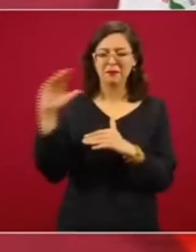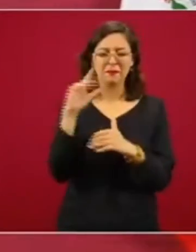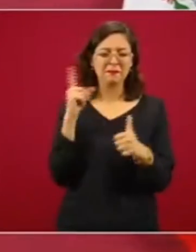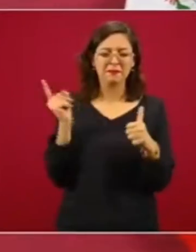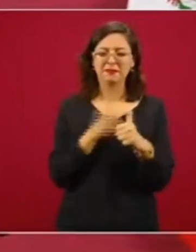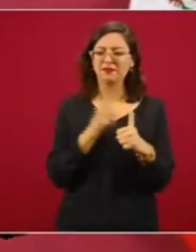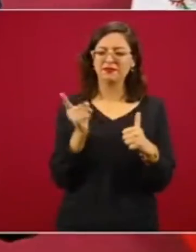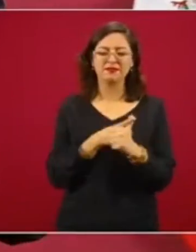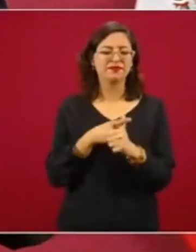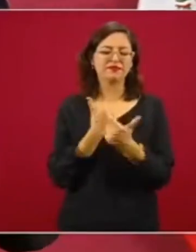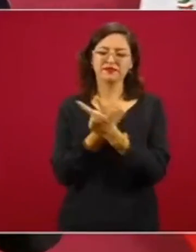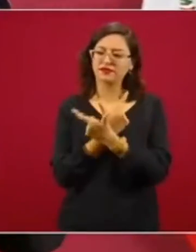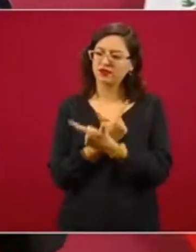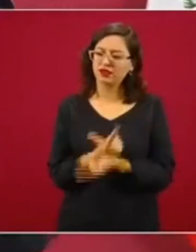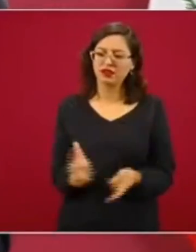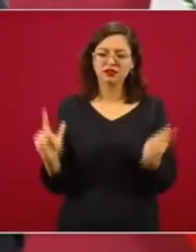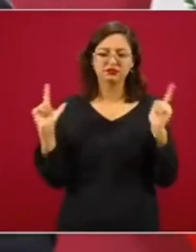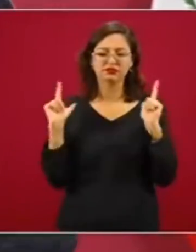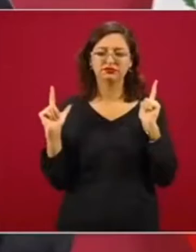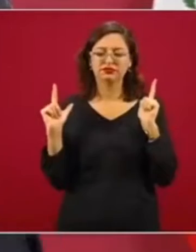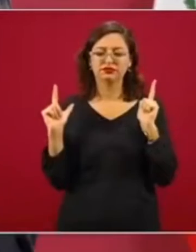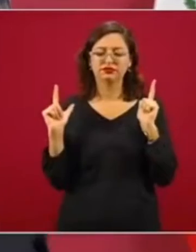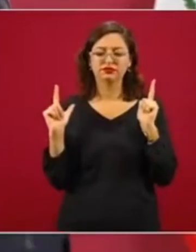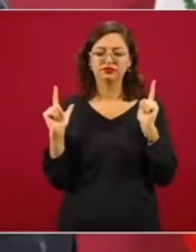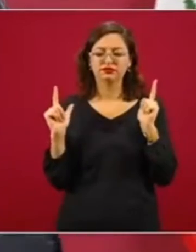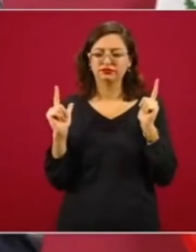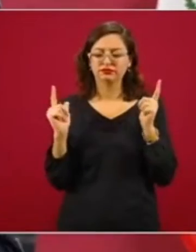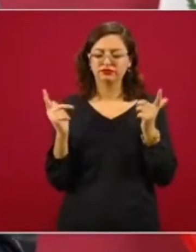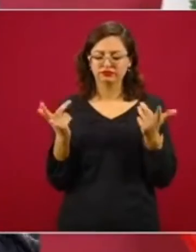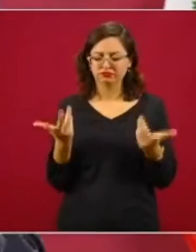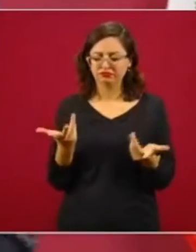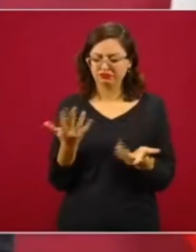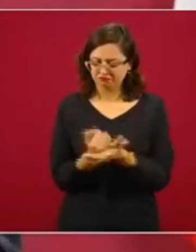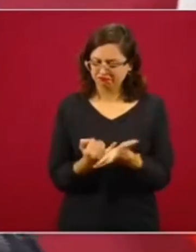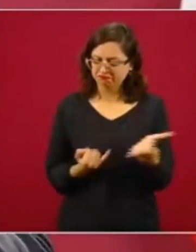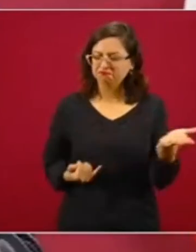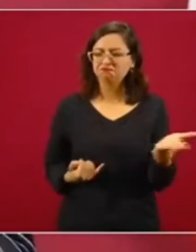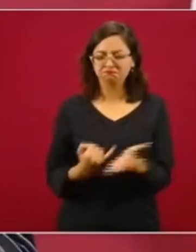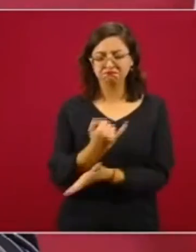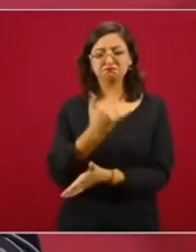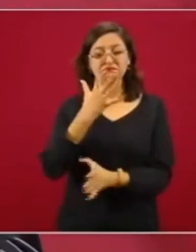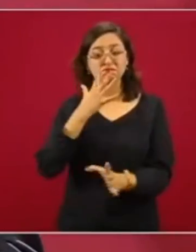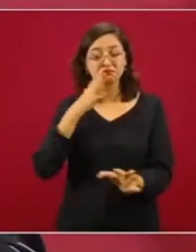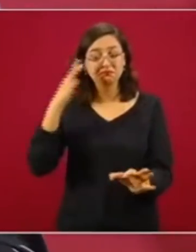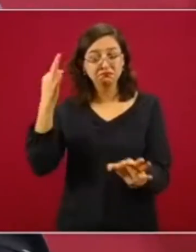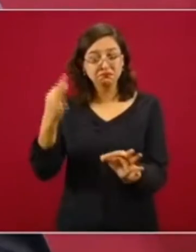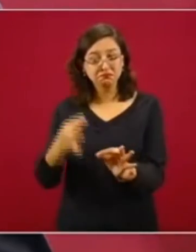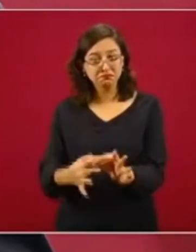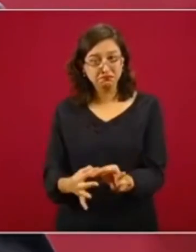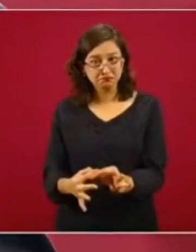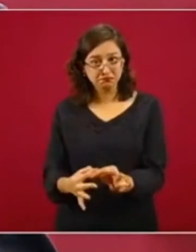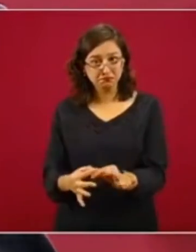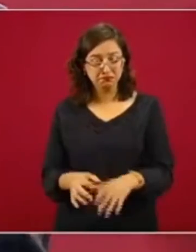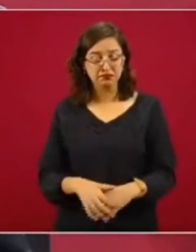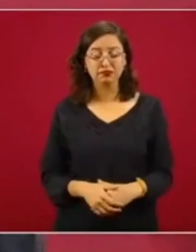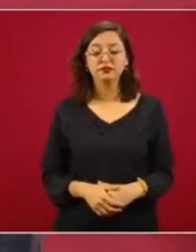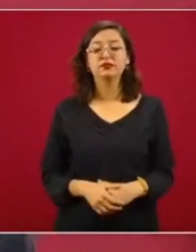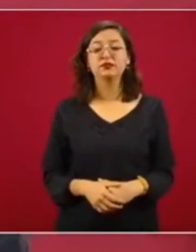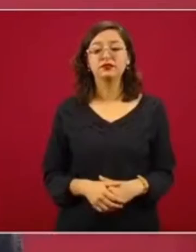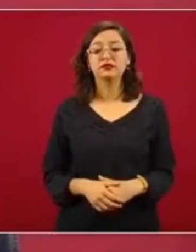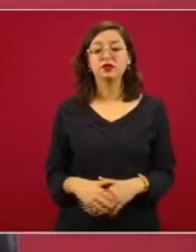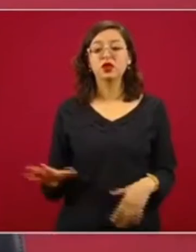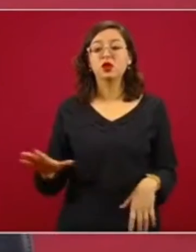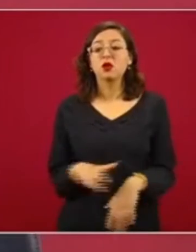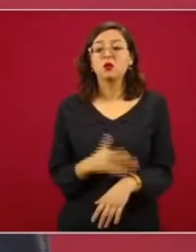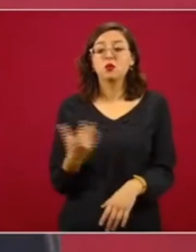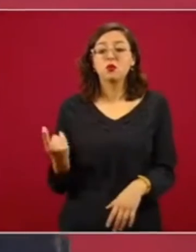y que actuemos en forma responsable, porque también